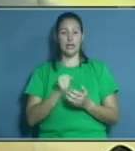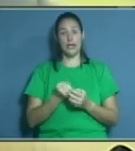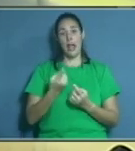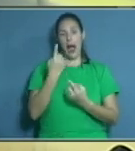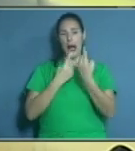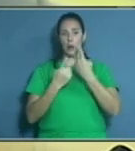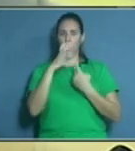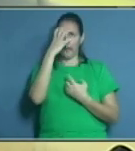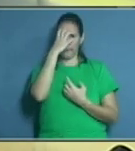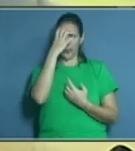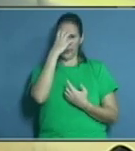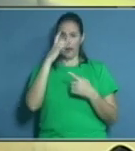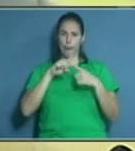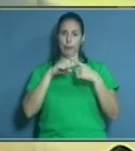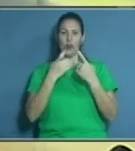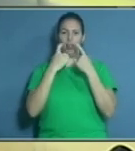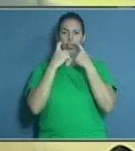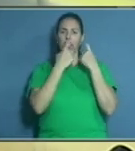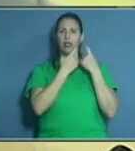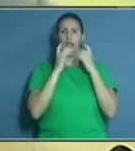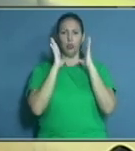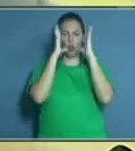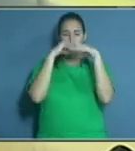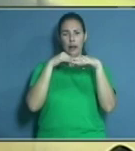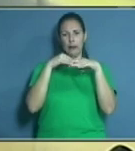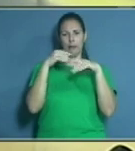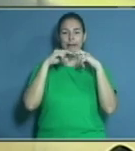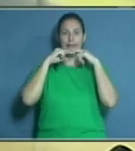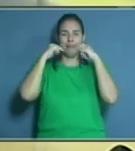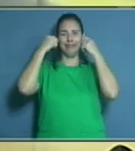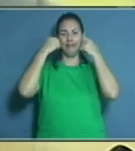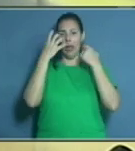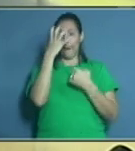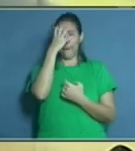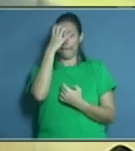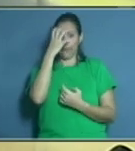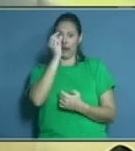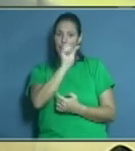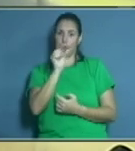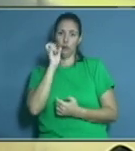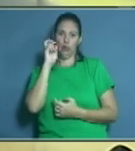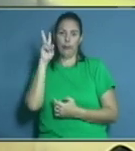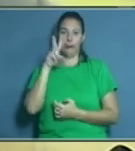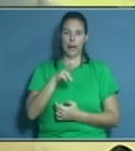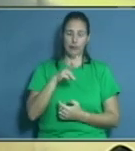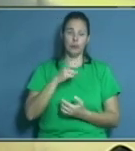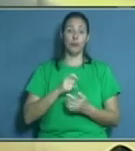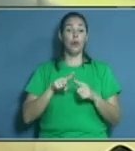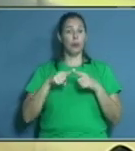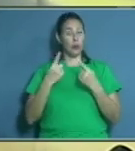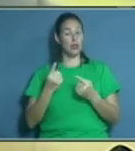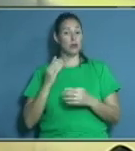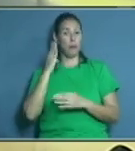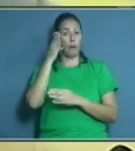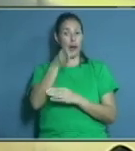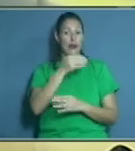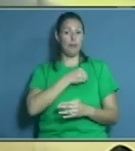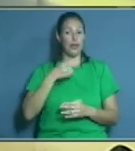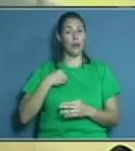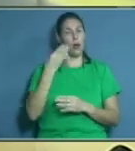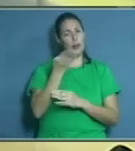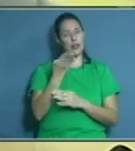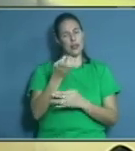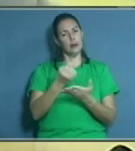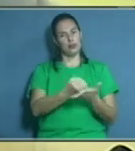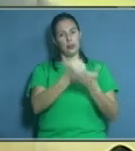bienestar psicológico. De ahí que insistimos en la necesidad de acudir a un especialista para solicitar una prótesis dental en caso